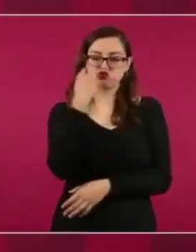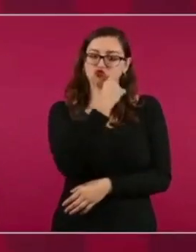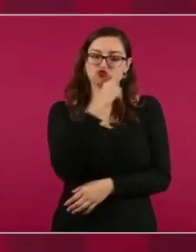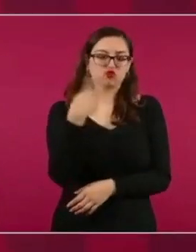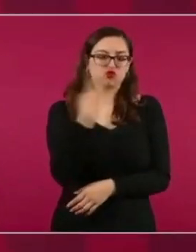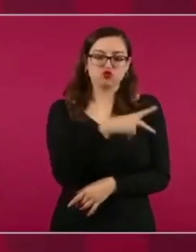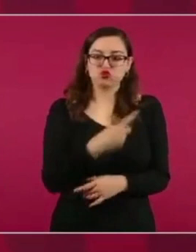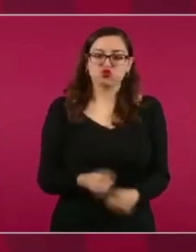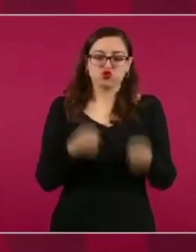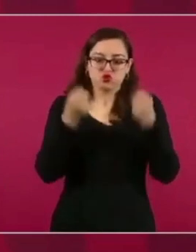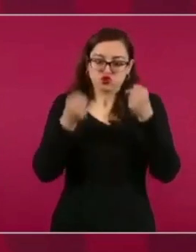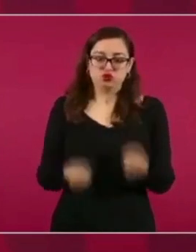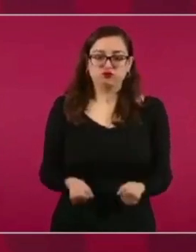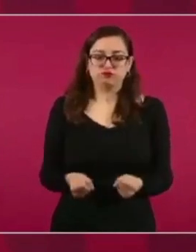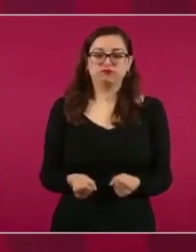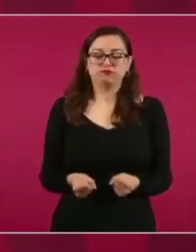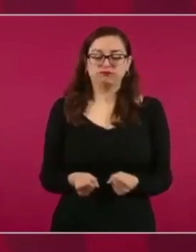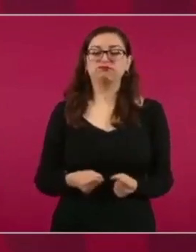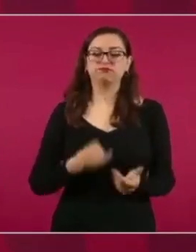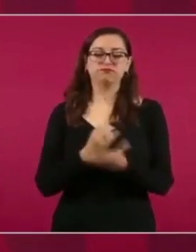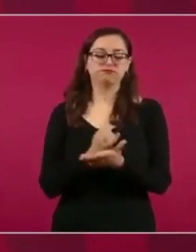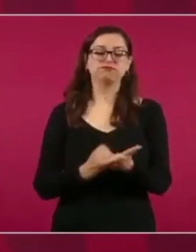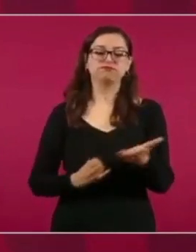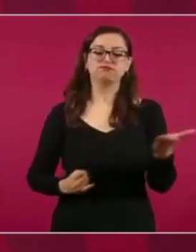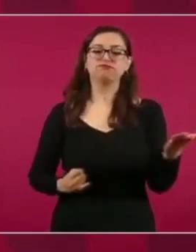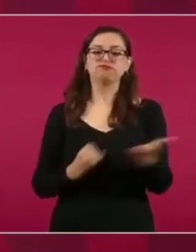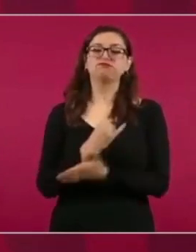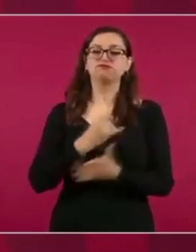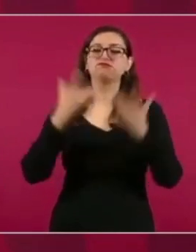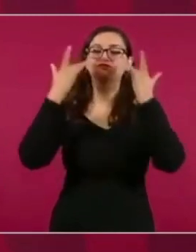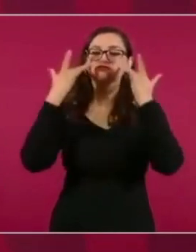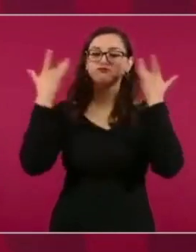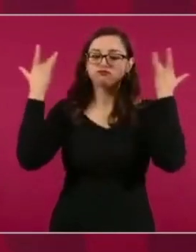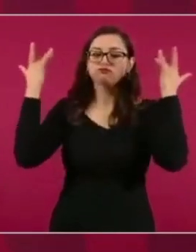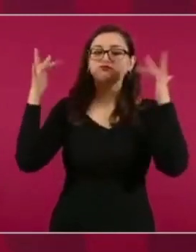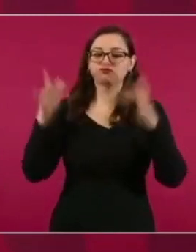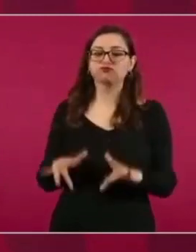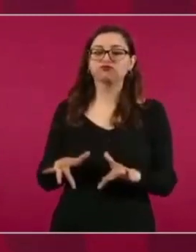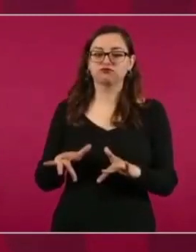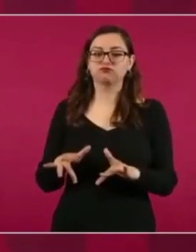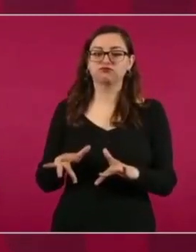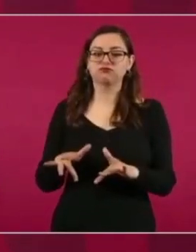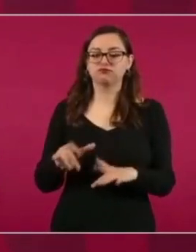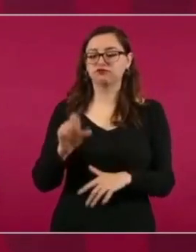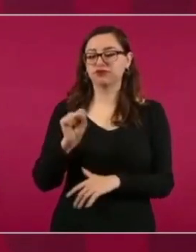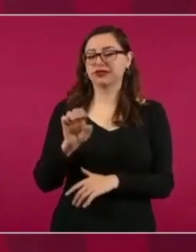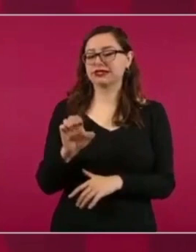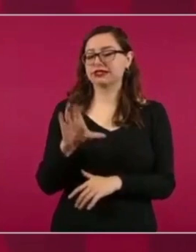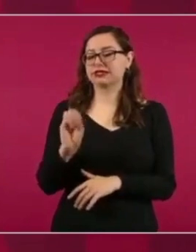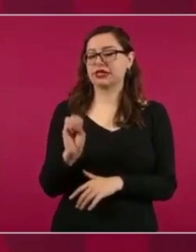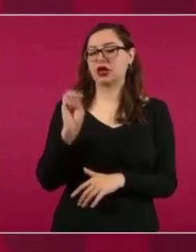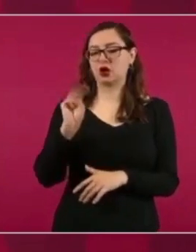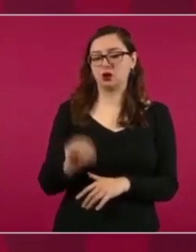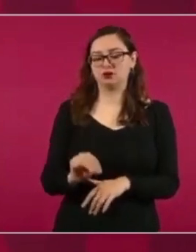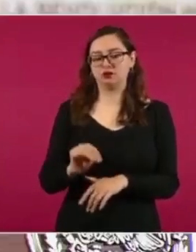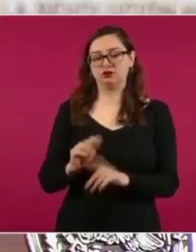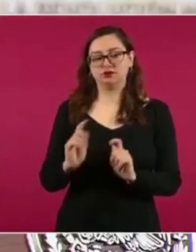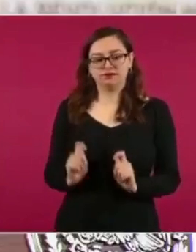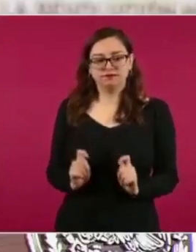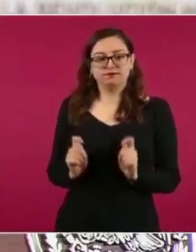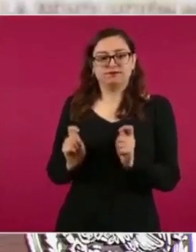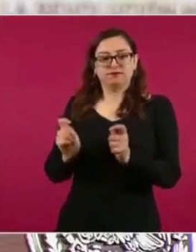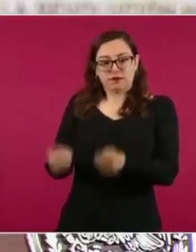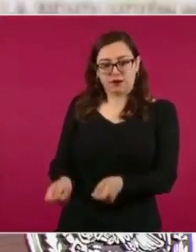ha tomado esta decisión de dejar la Secretaría de Economía.